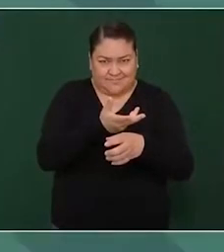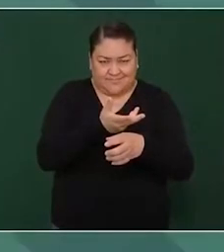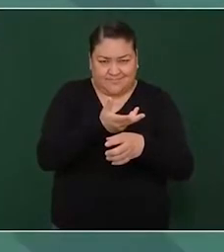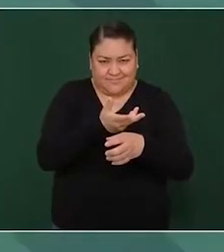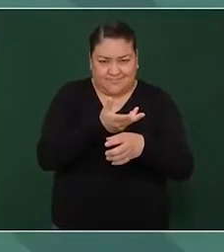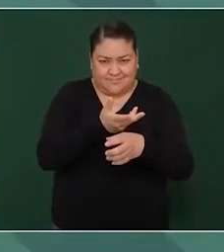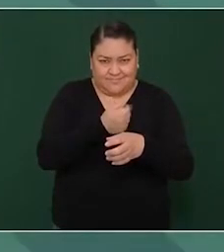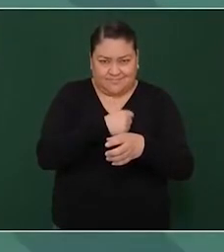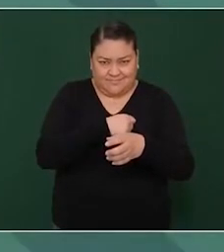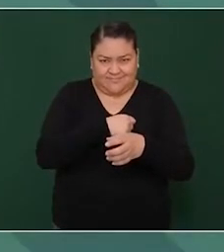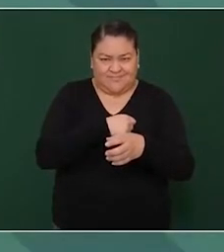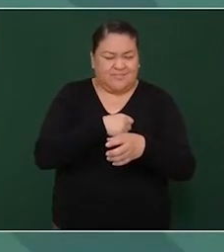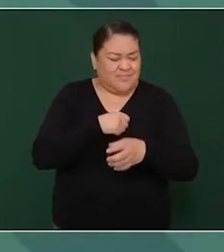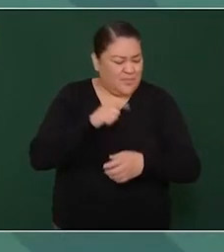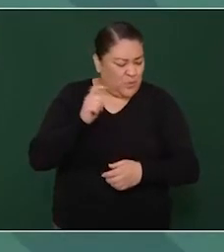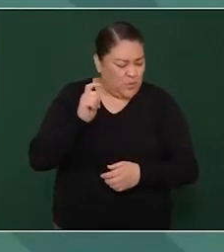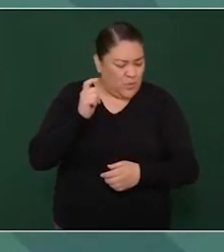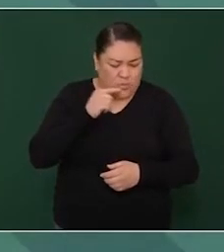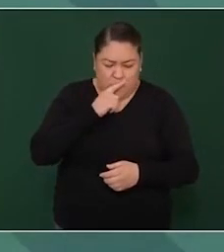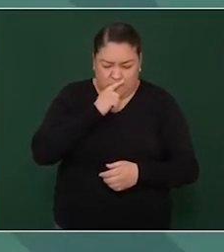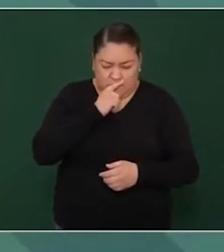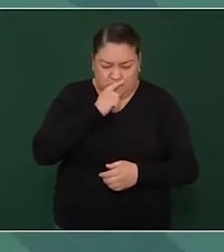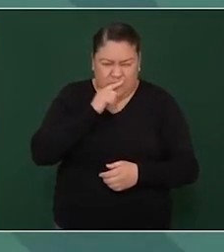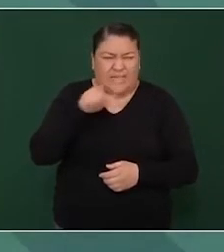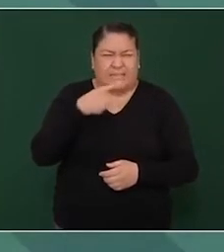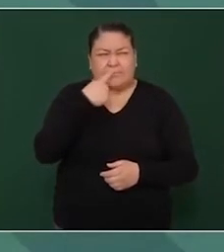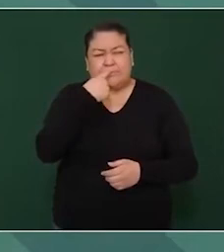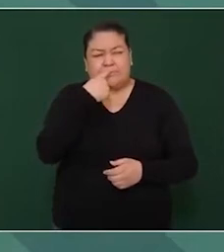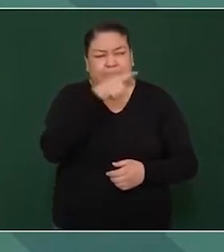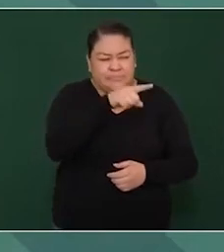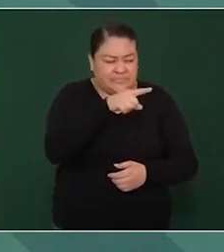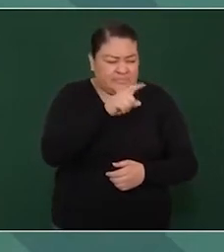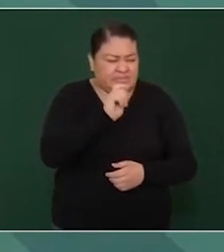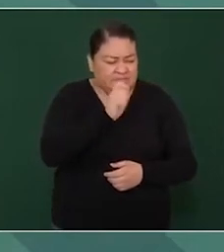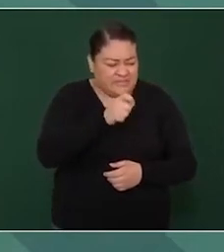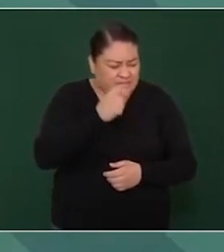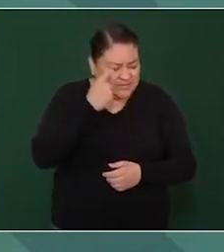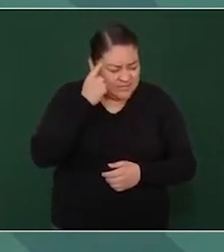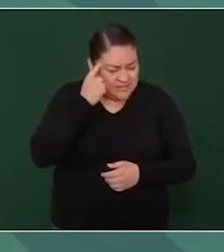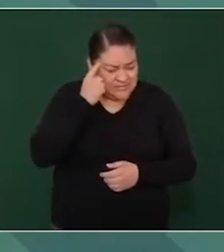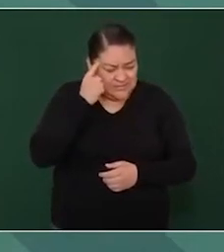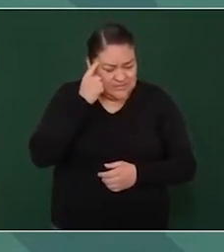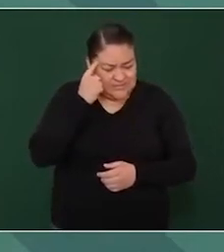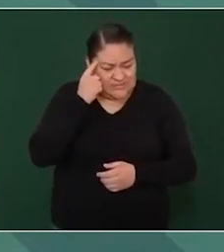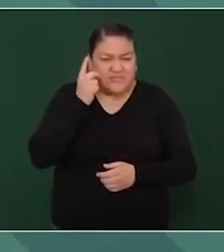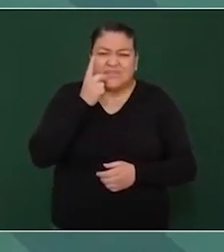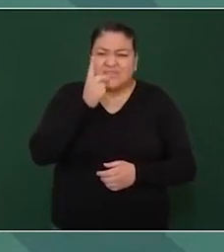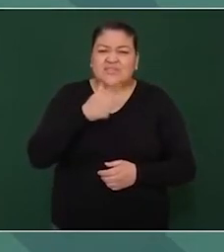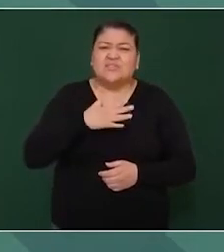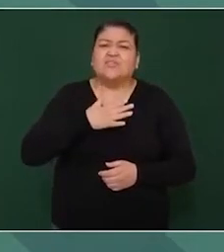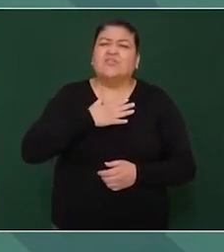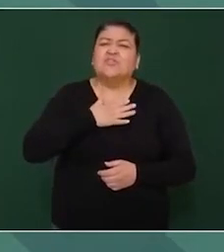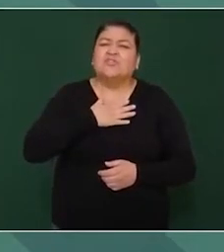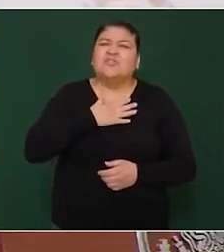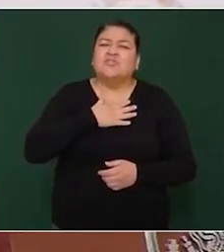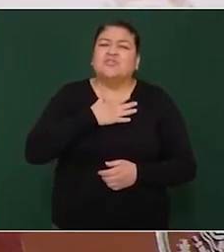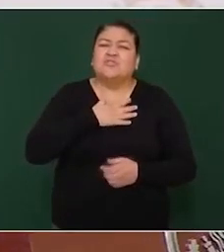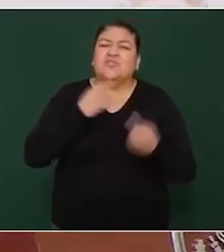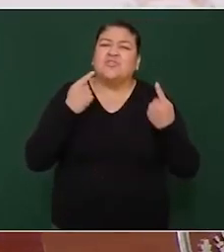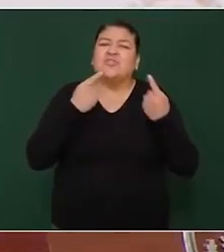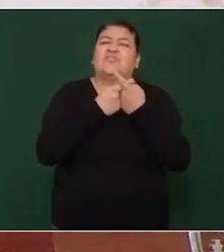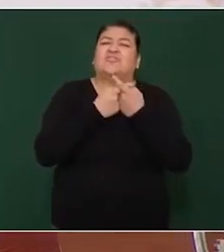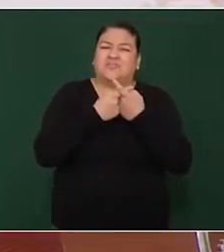creo que alegando de que hay conflicto de intereses